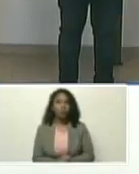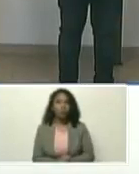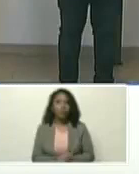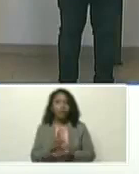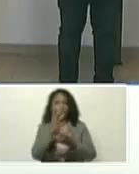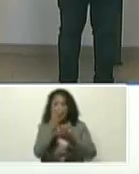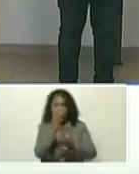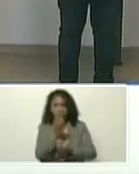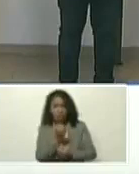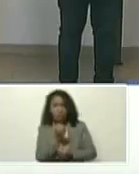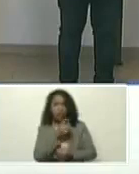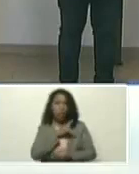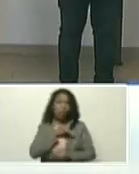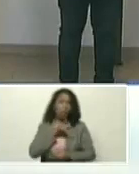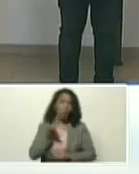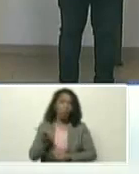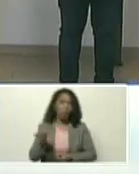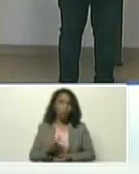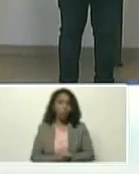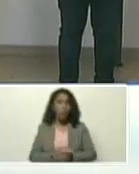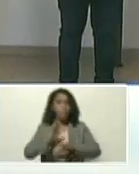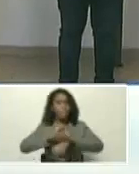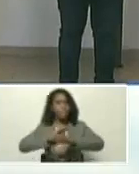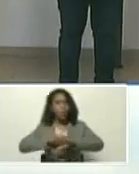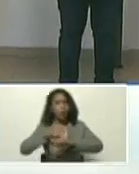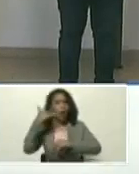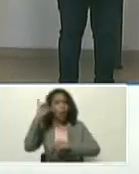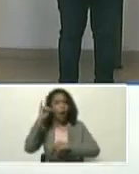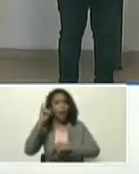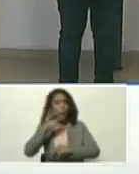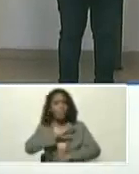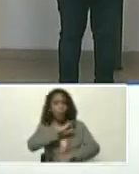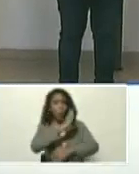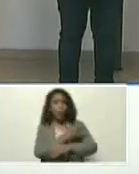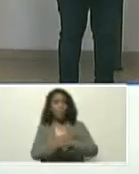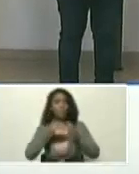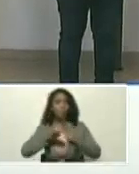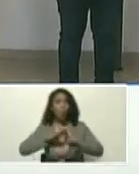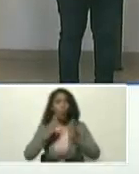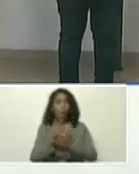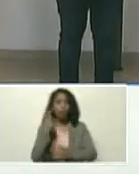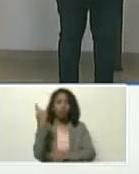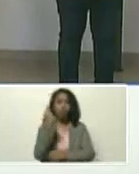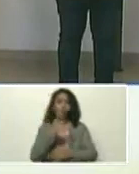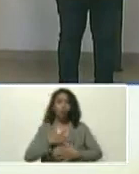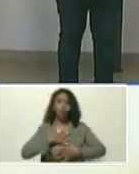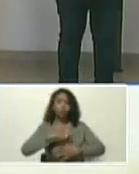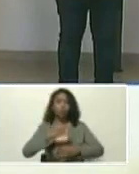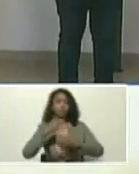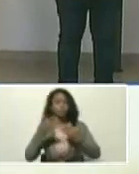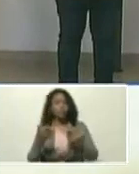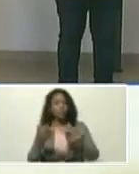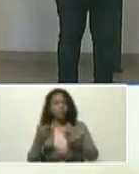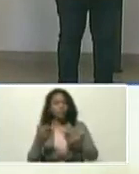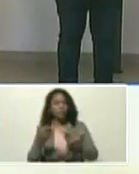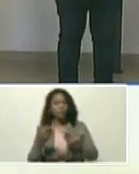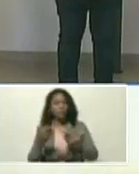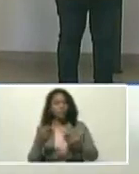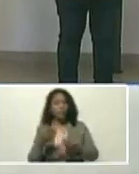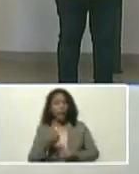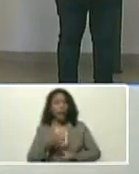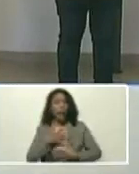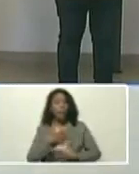tristeza y dolor, porque los que tienen poder, el mundo, solo le interesan, valga la